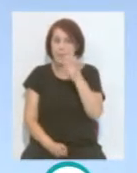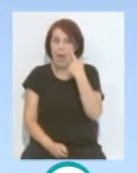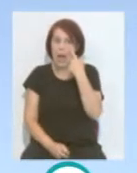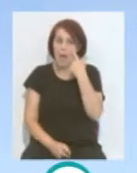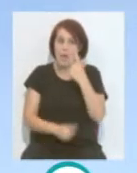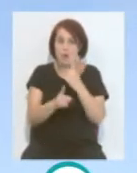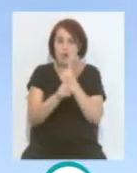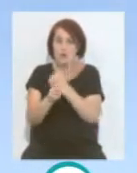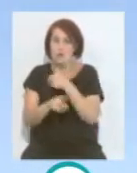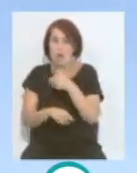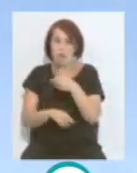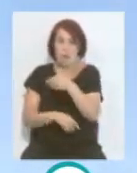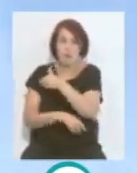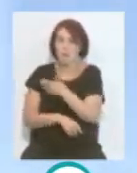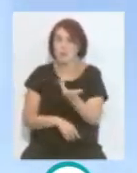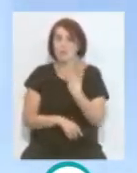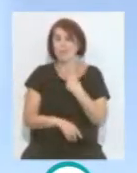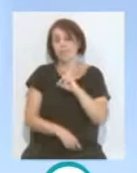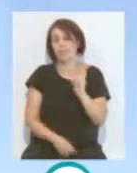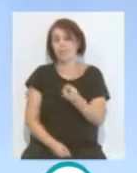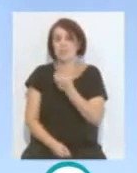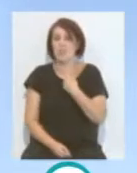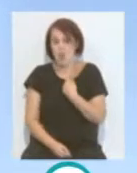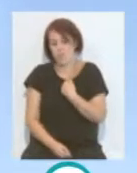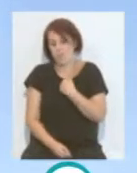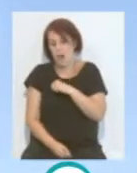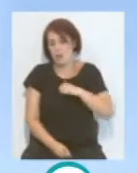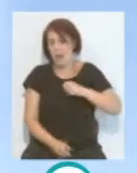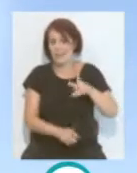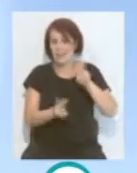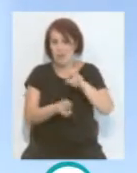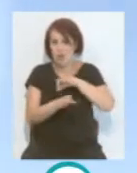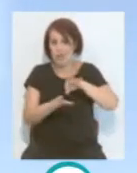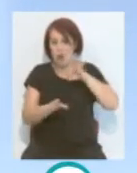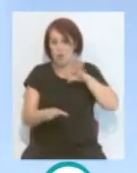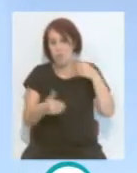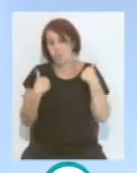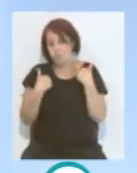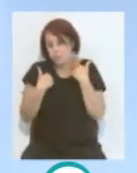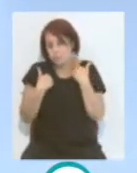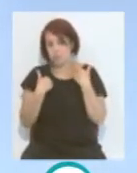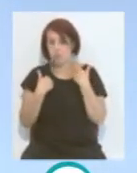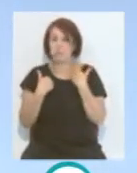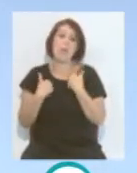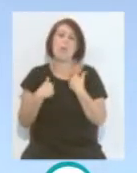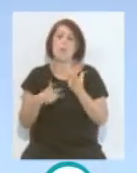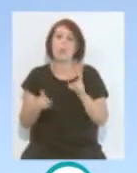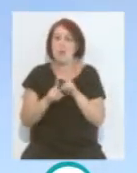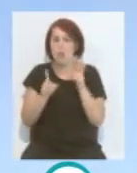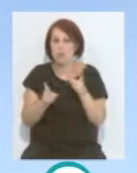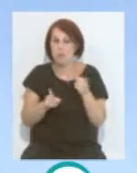afectamos contra tal, contra rival directo, etc. Yo, sin embargo, el tema del sorteo es algo que siempre dejo un poco en segundo plano.